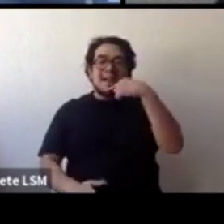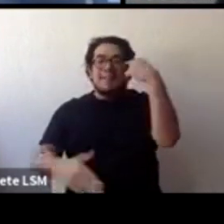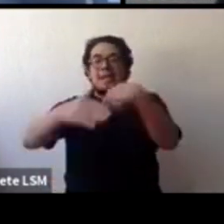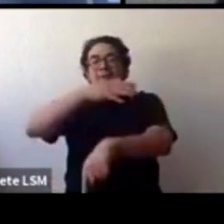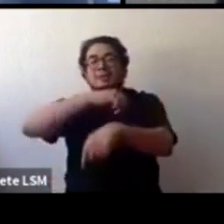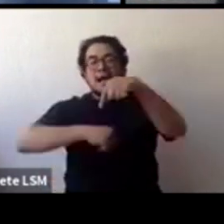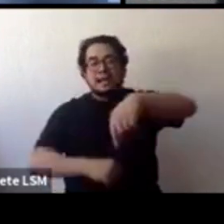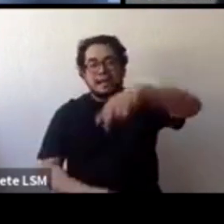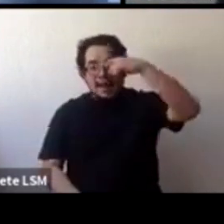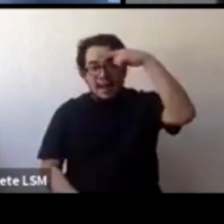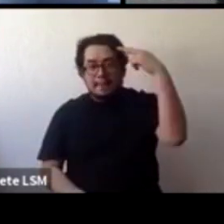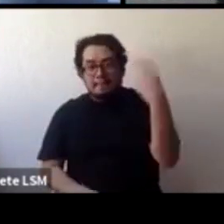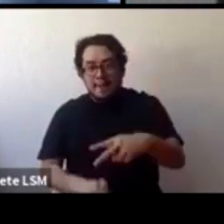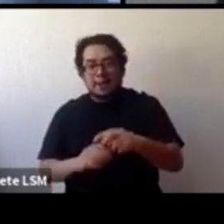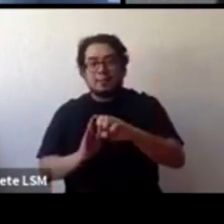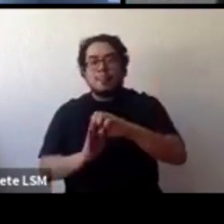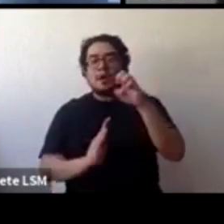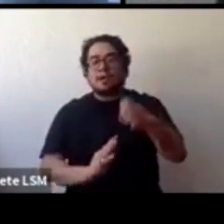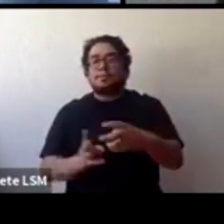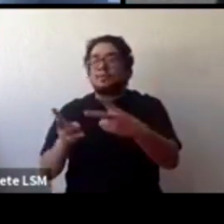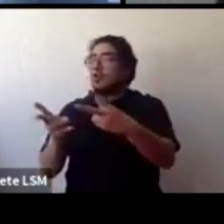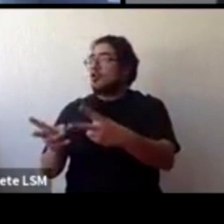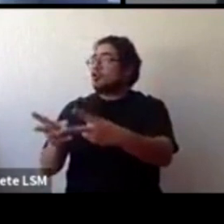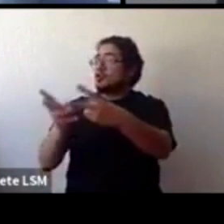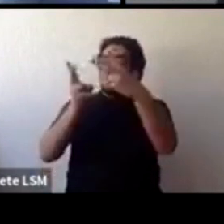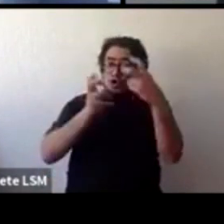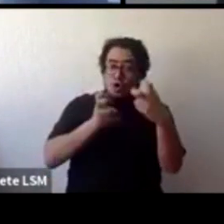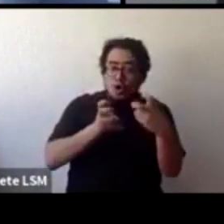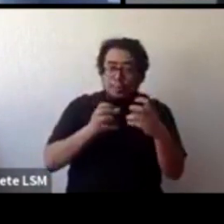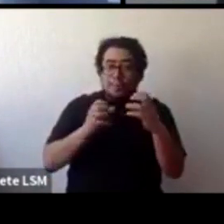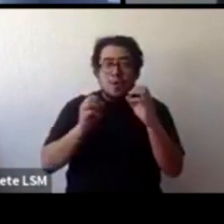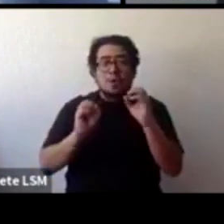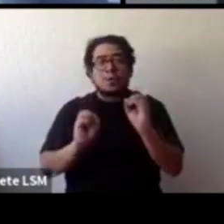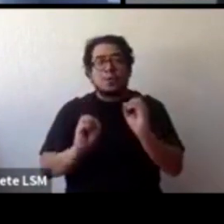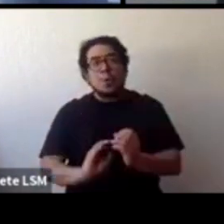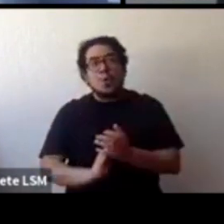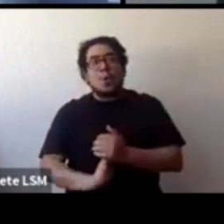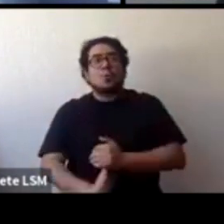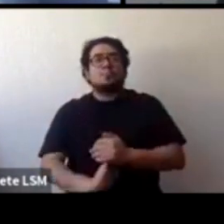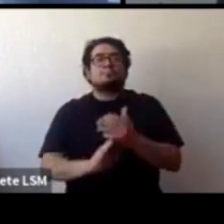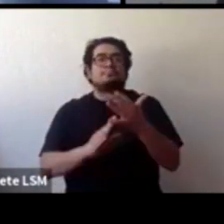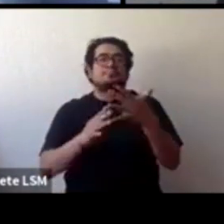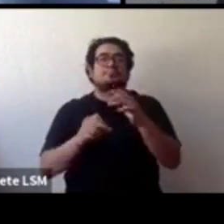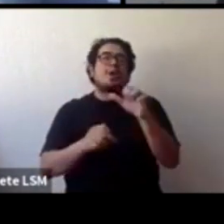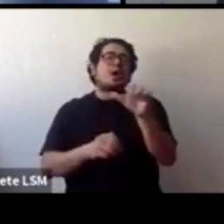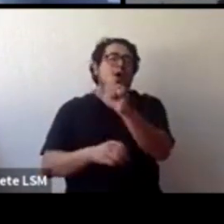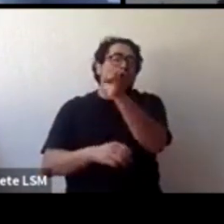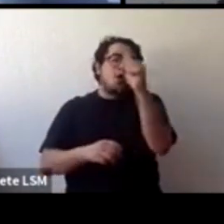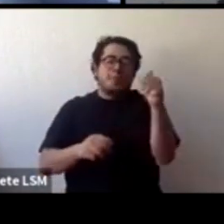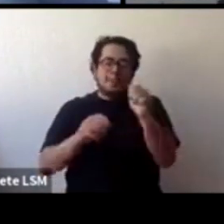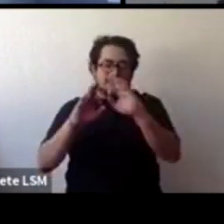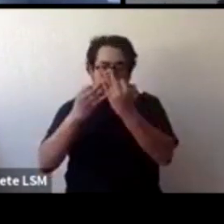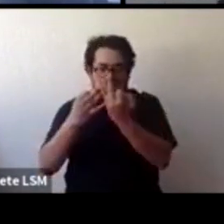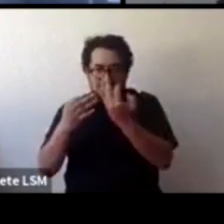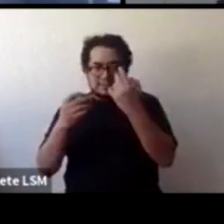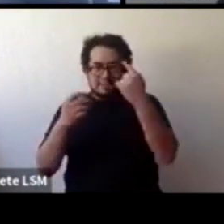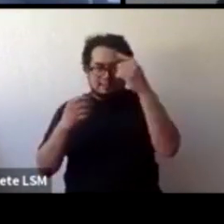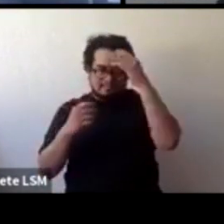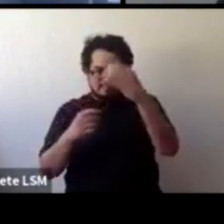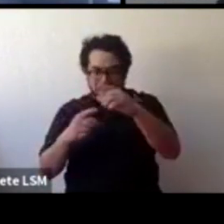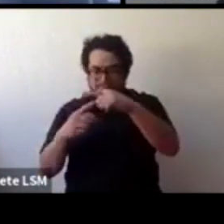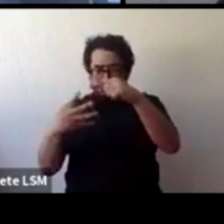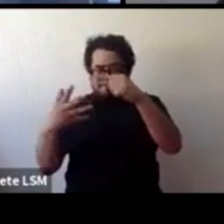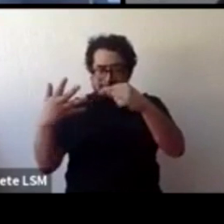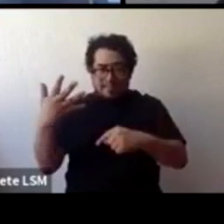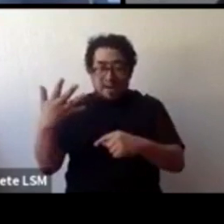situaciones más simples como robos o como otro tipo de delitos es muy